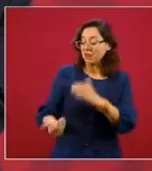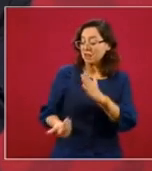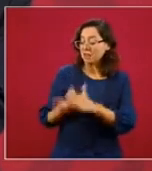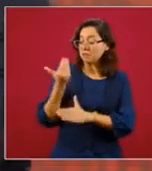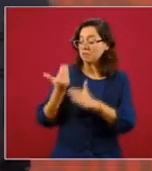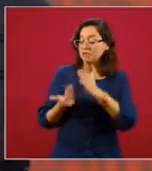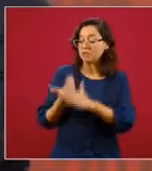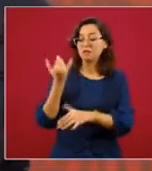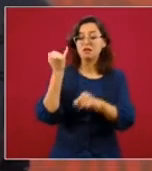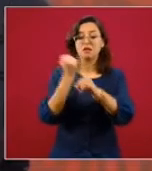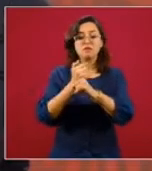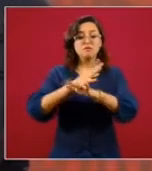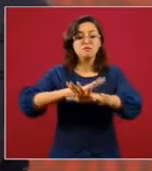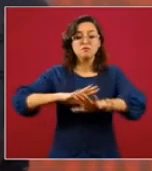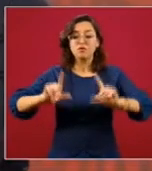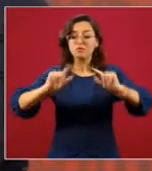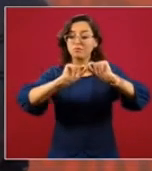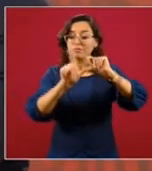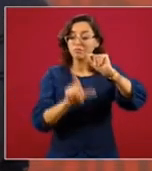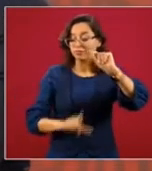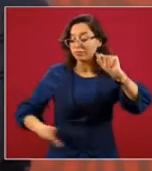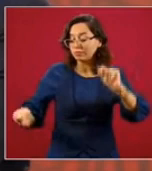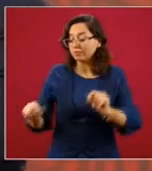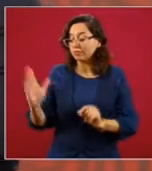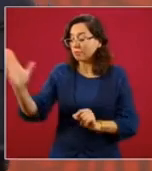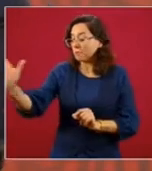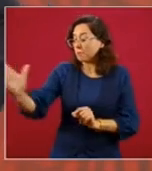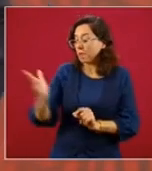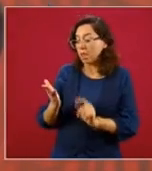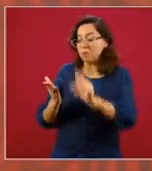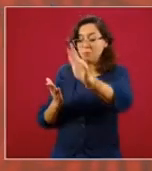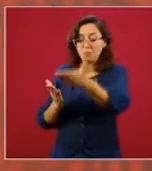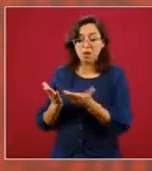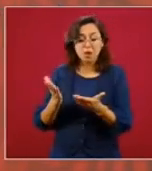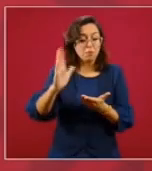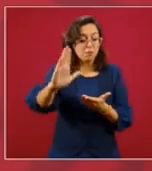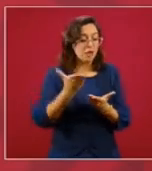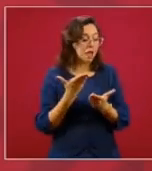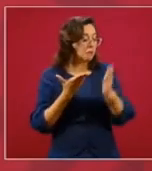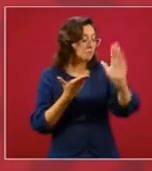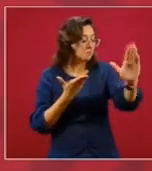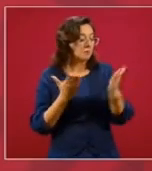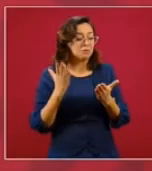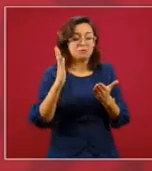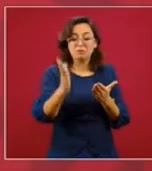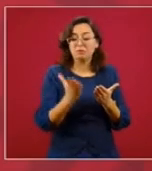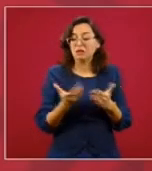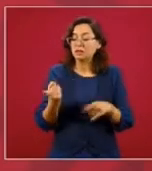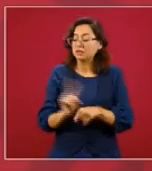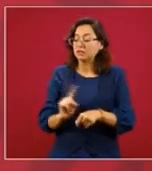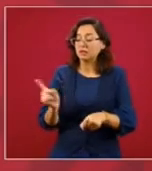información de lo más tremenda